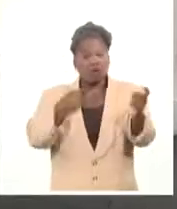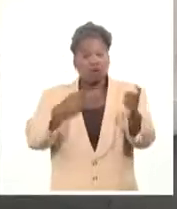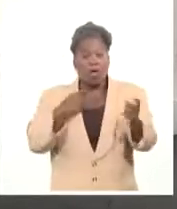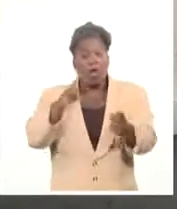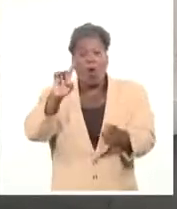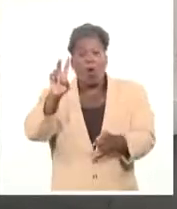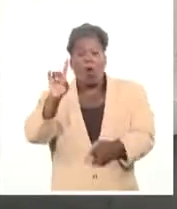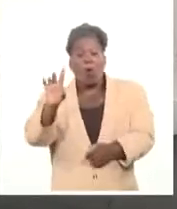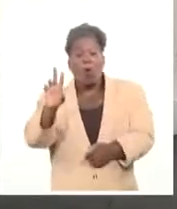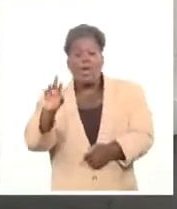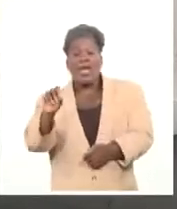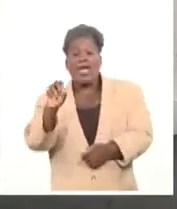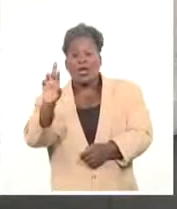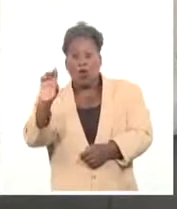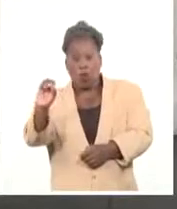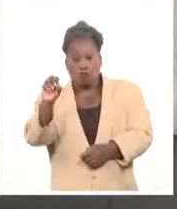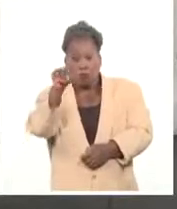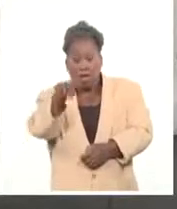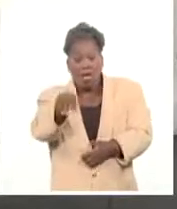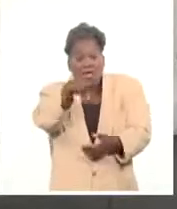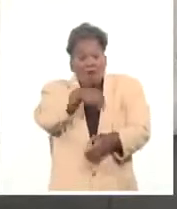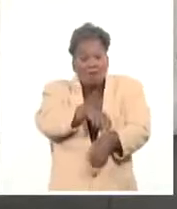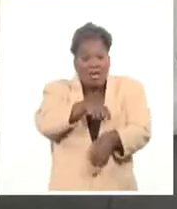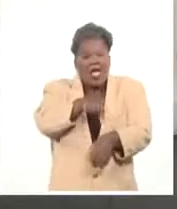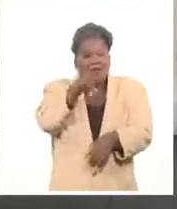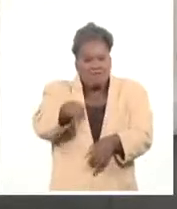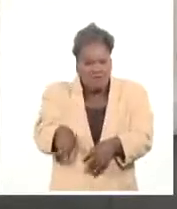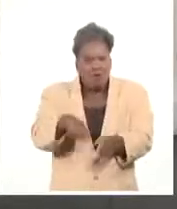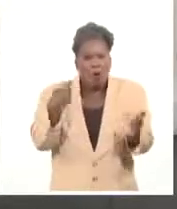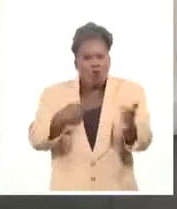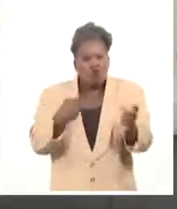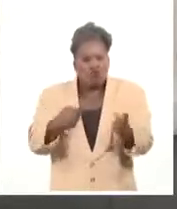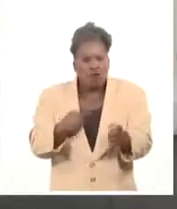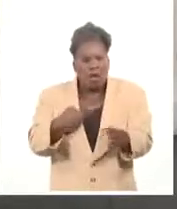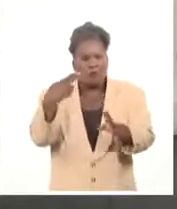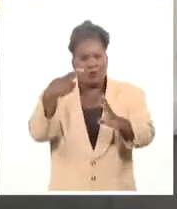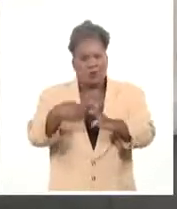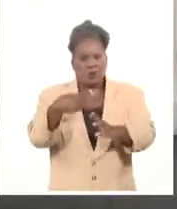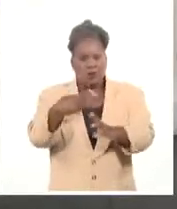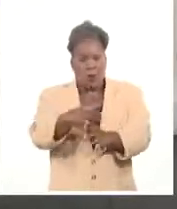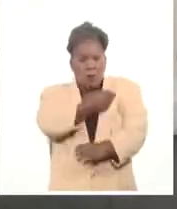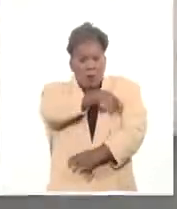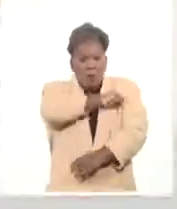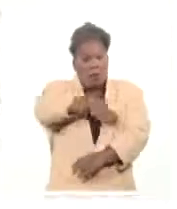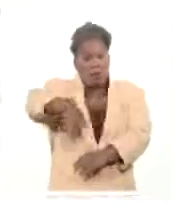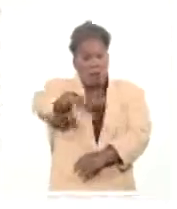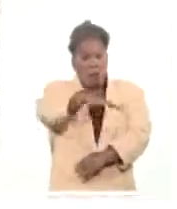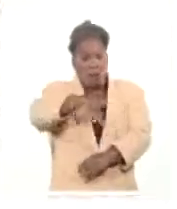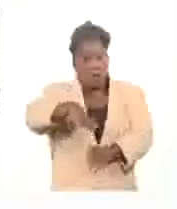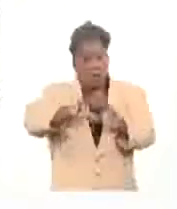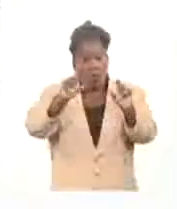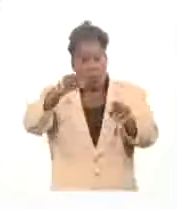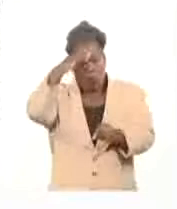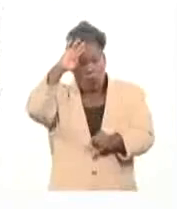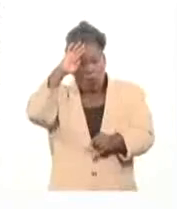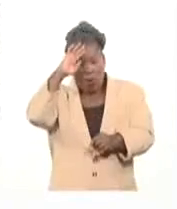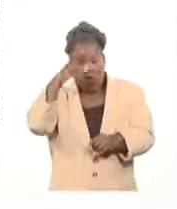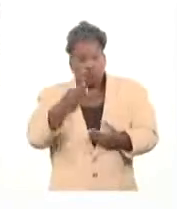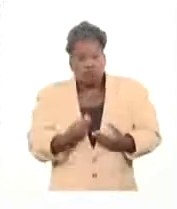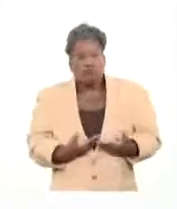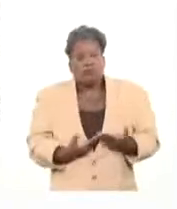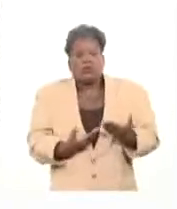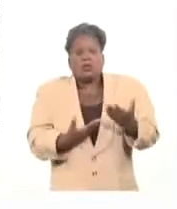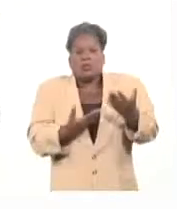el monumento donde los guerrilleros protagonizaron la epopeya. A nombre del pueblo de Cuba fue depositada una